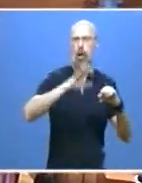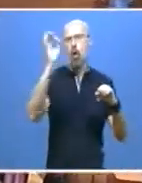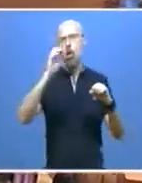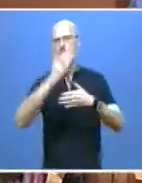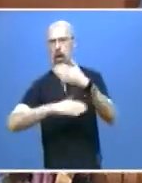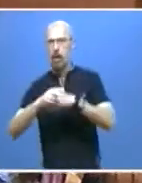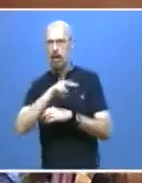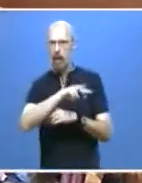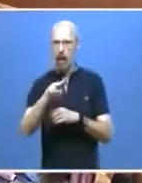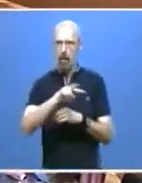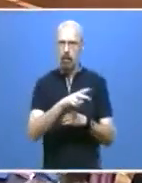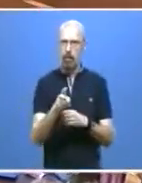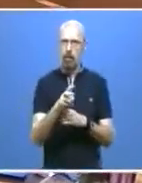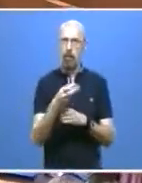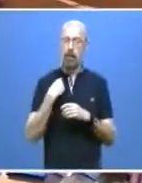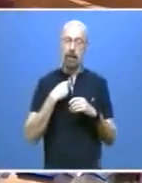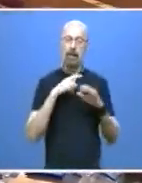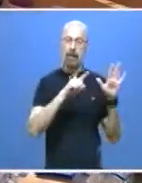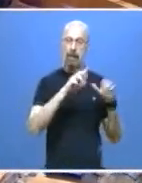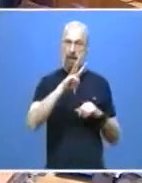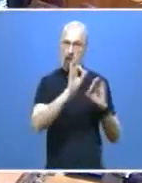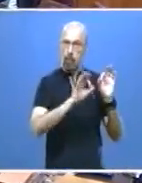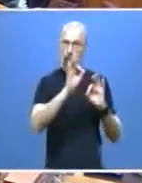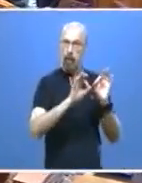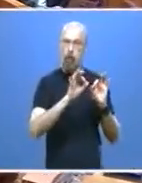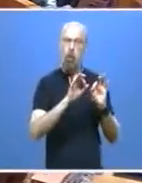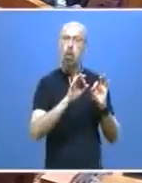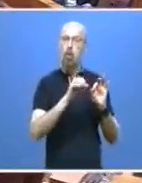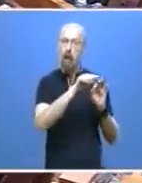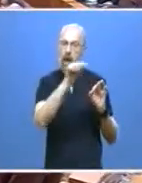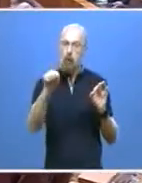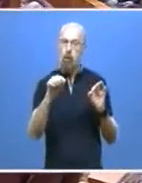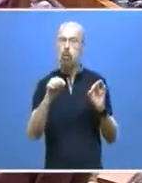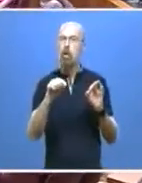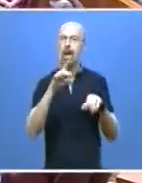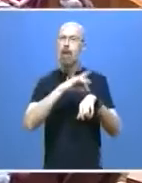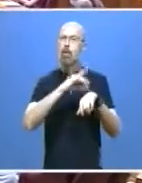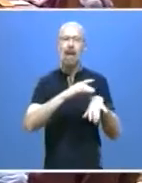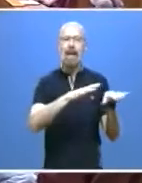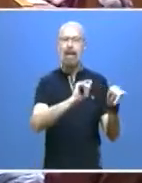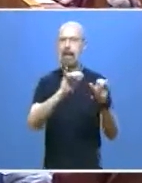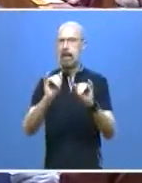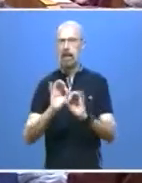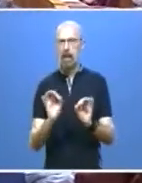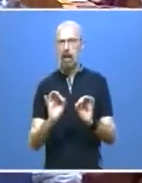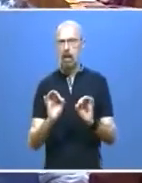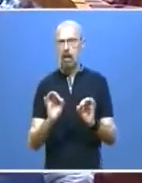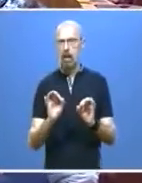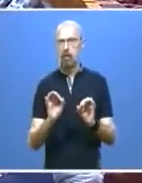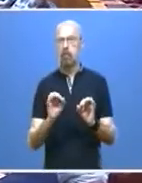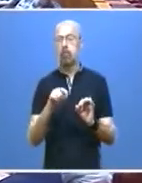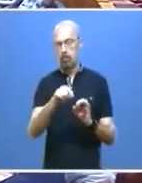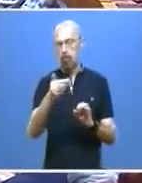El 73% de ellos han estado libres de la enfermedad en todo momento. Es conveniente